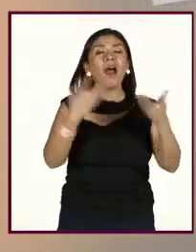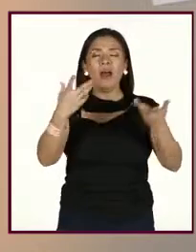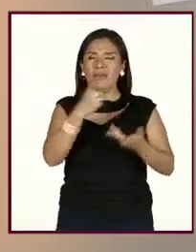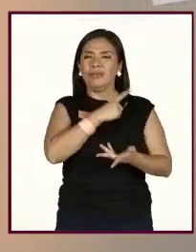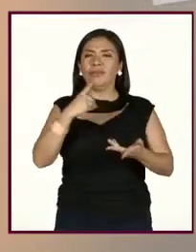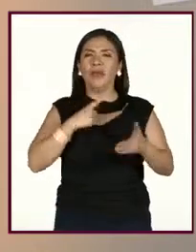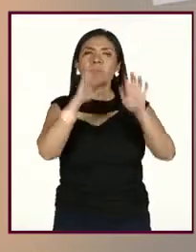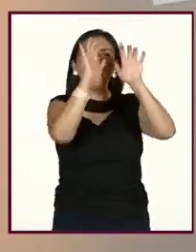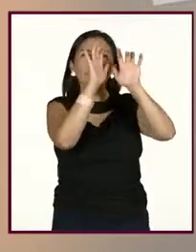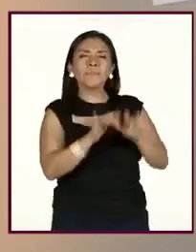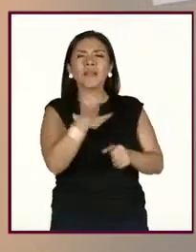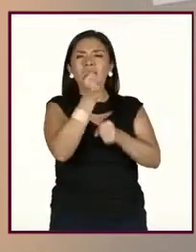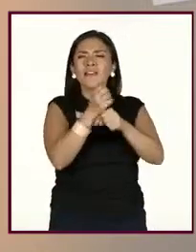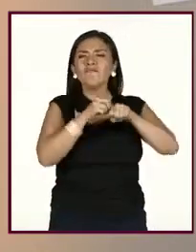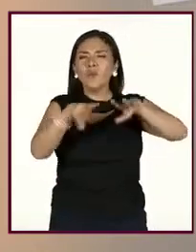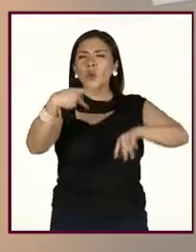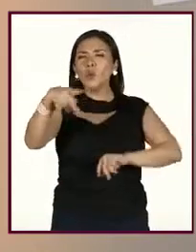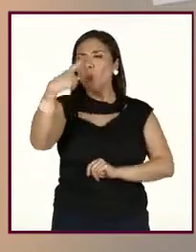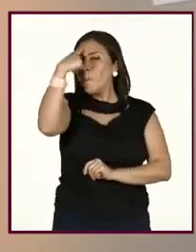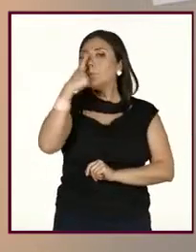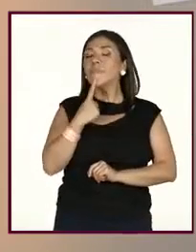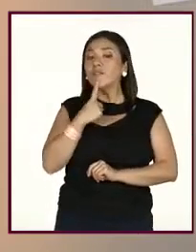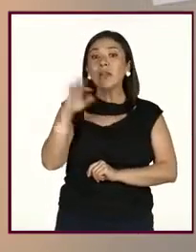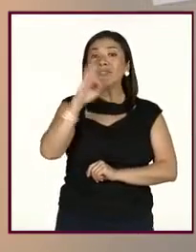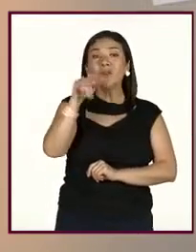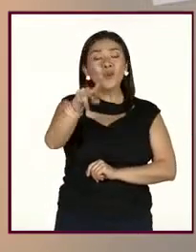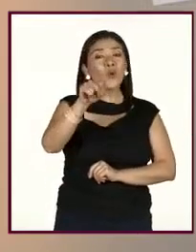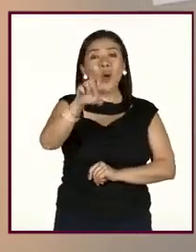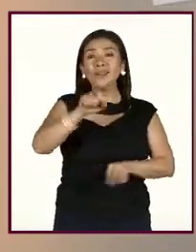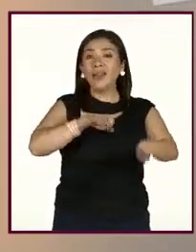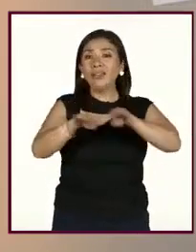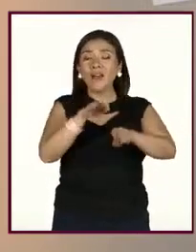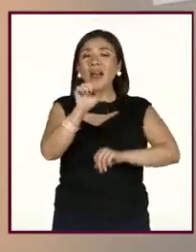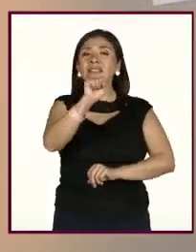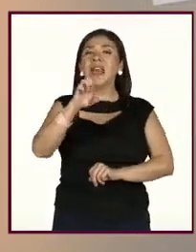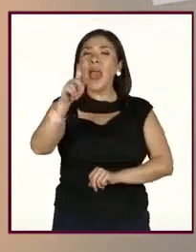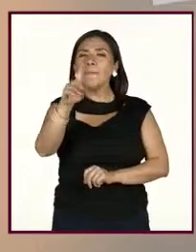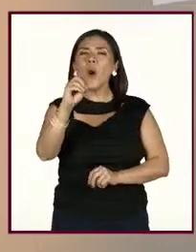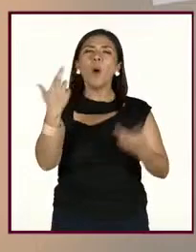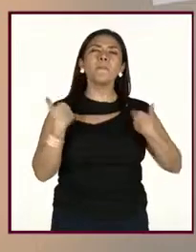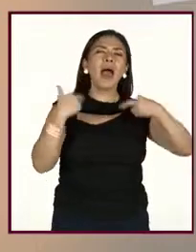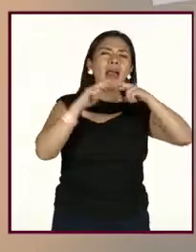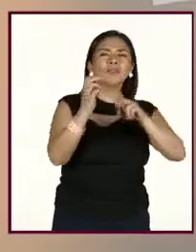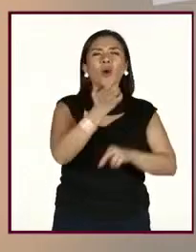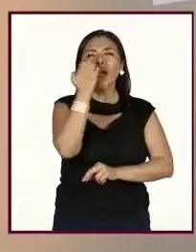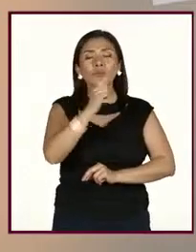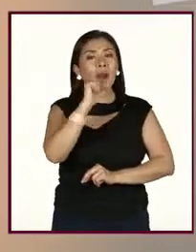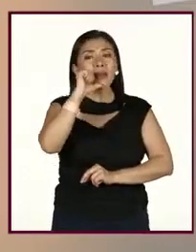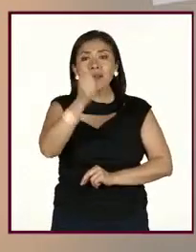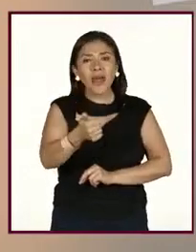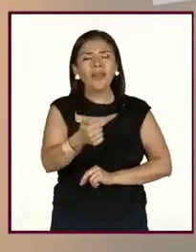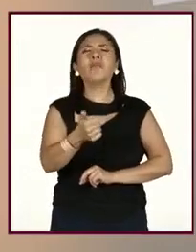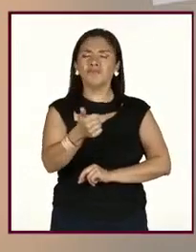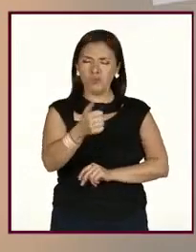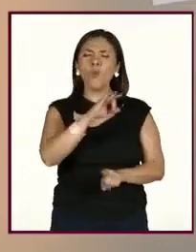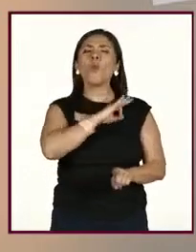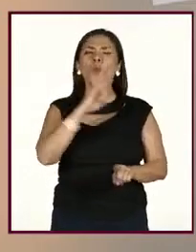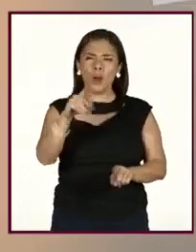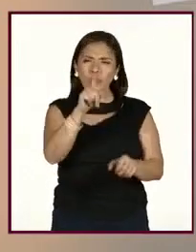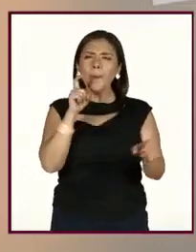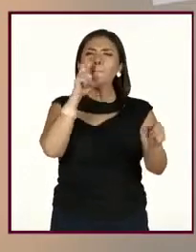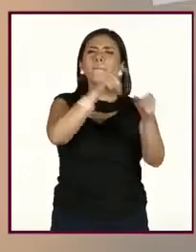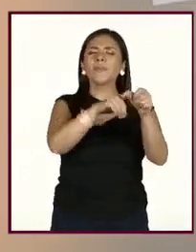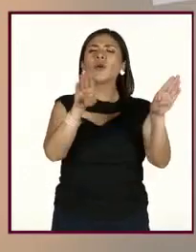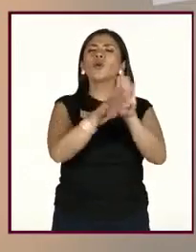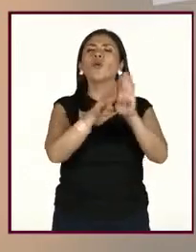integren los datos solicitados en su perfil. B. En caso de no pertenecer al sector educativo o si no forman parte de una plantilla de una escuela,